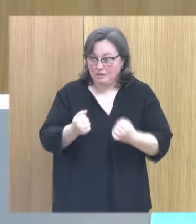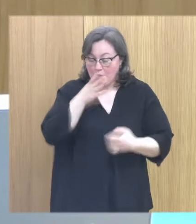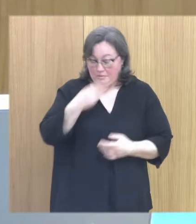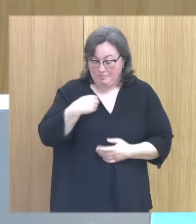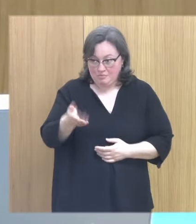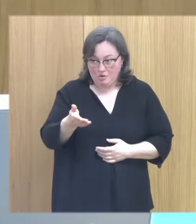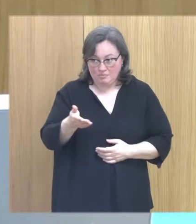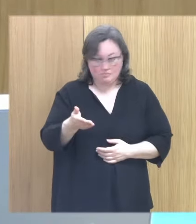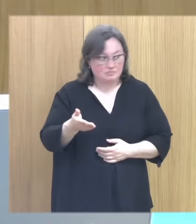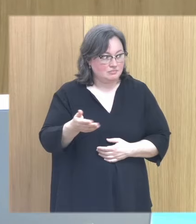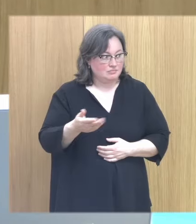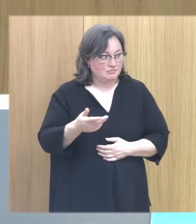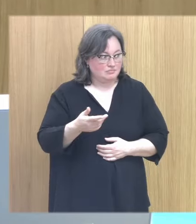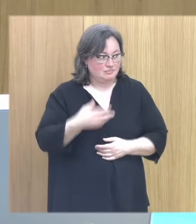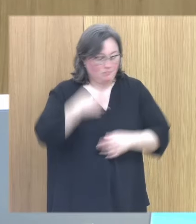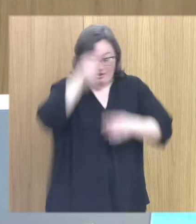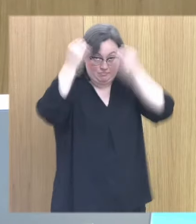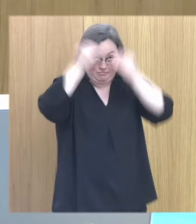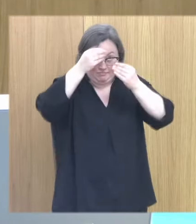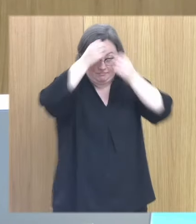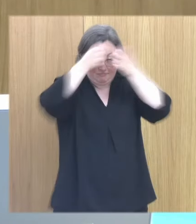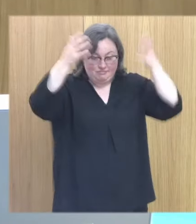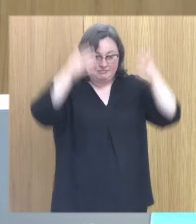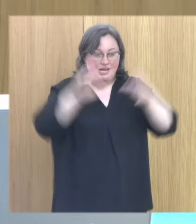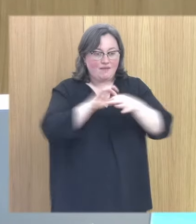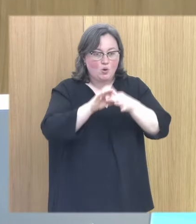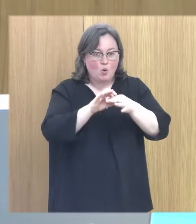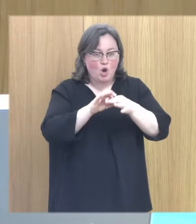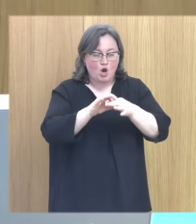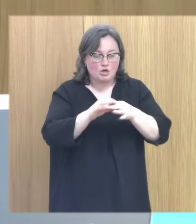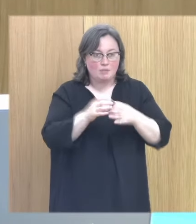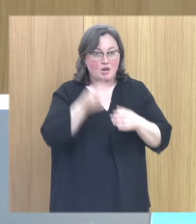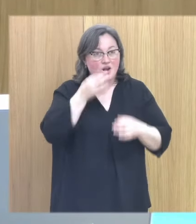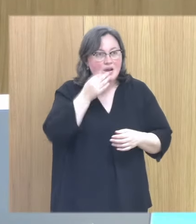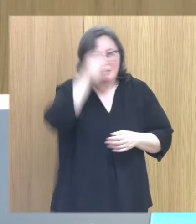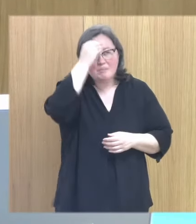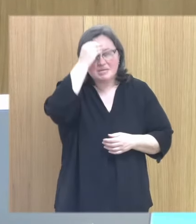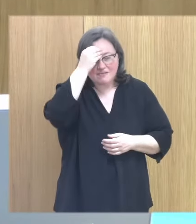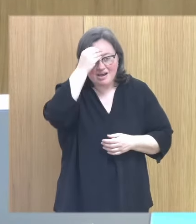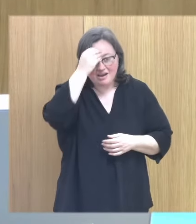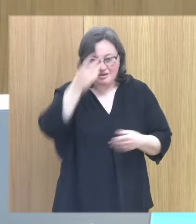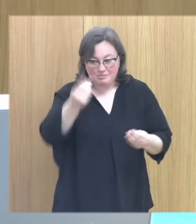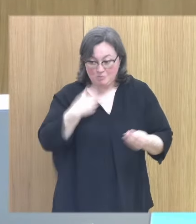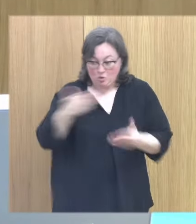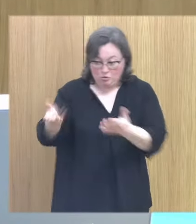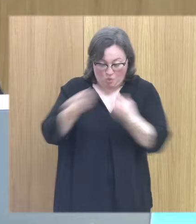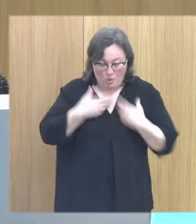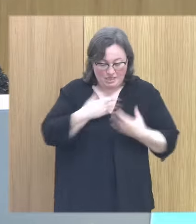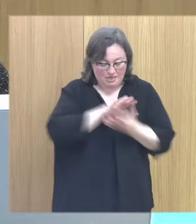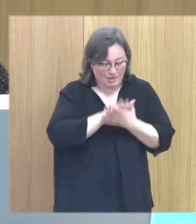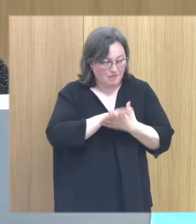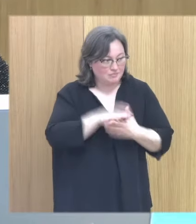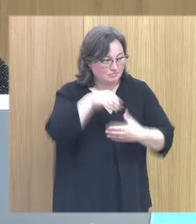a lo mejor ya ha sido un el libro el libro lo que la gente ha